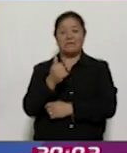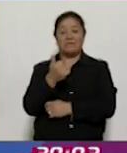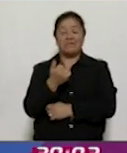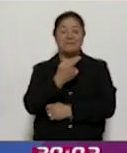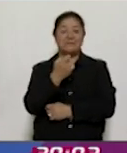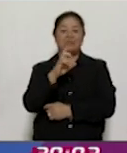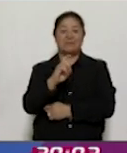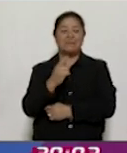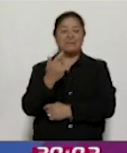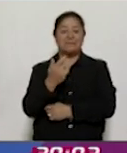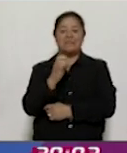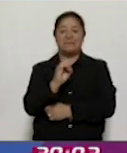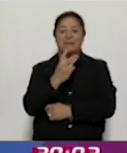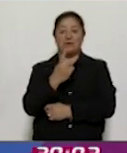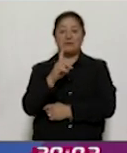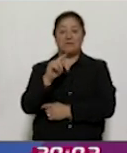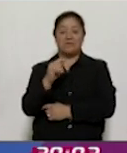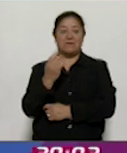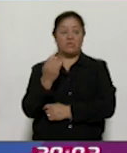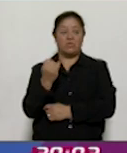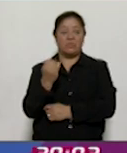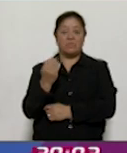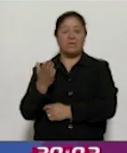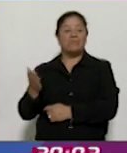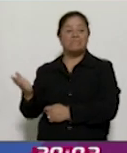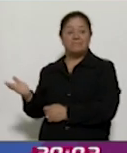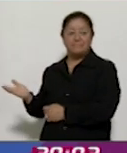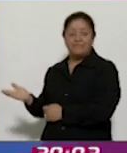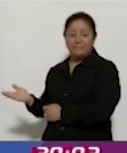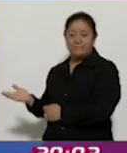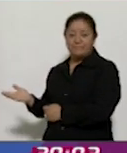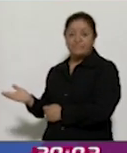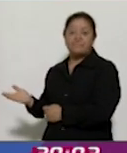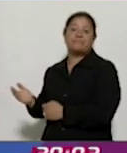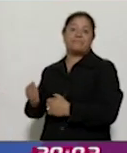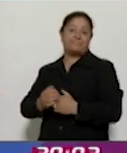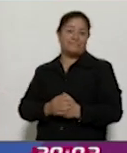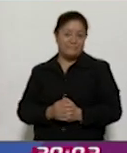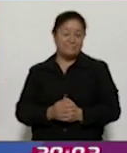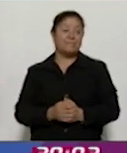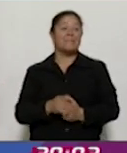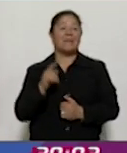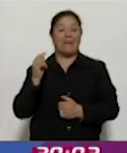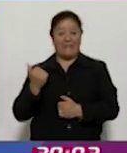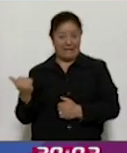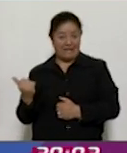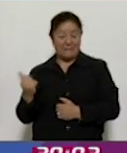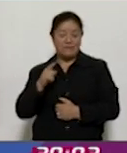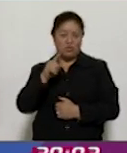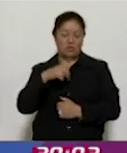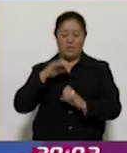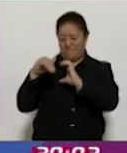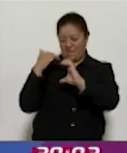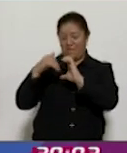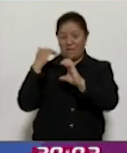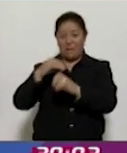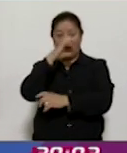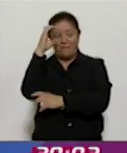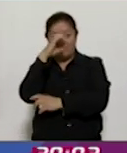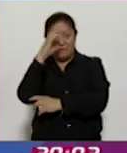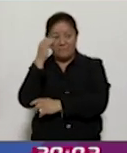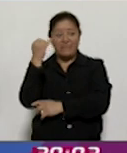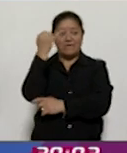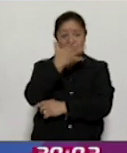-137-0279 queda a su disposición a través del cual usted nos puede mandar fotografías, videos, audios.